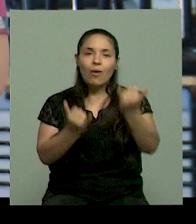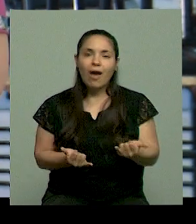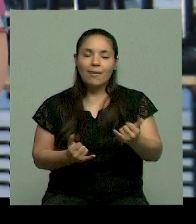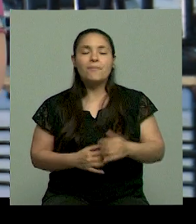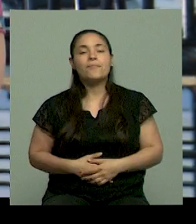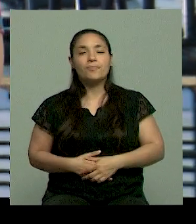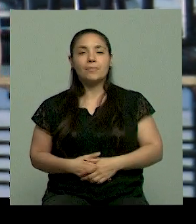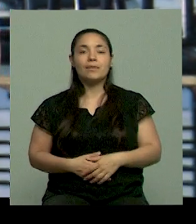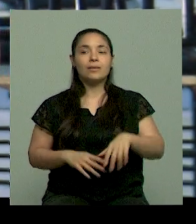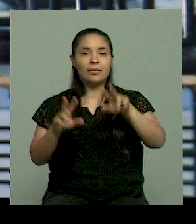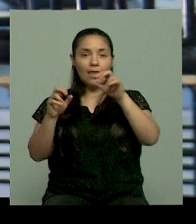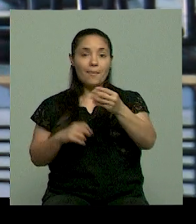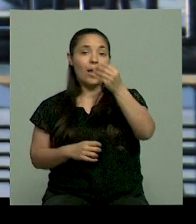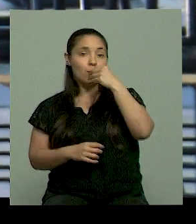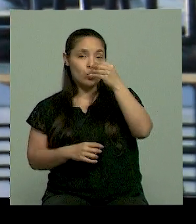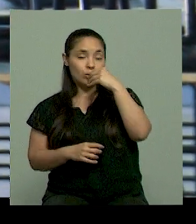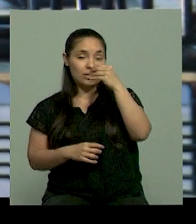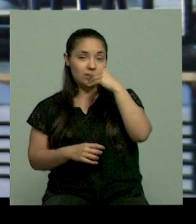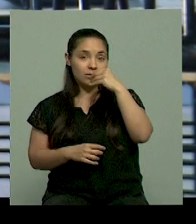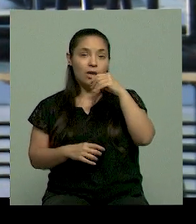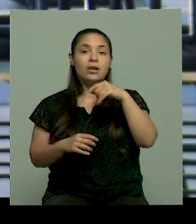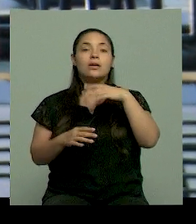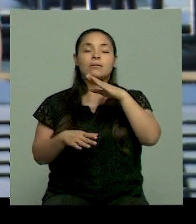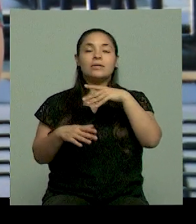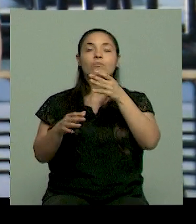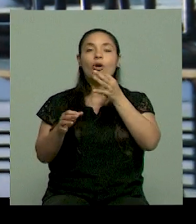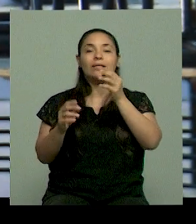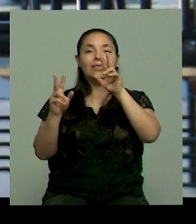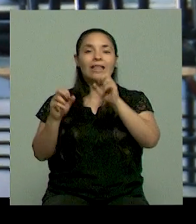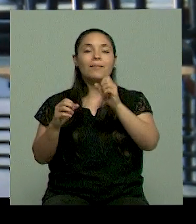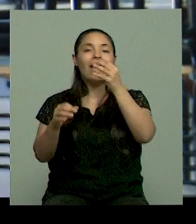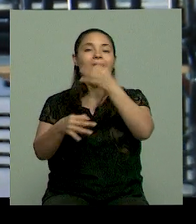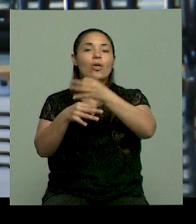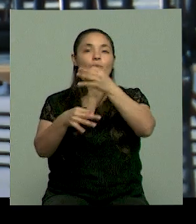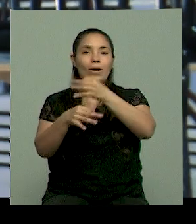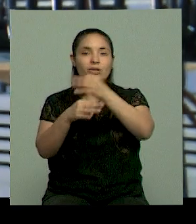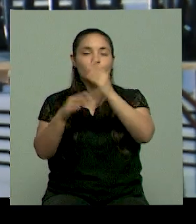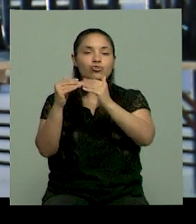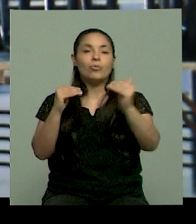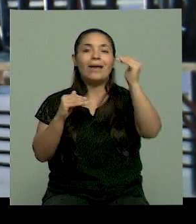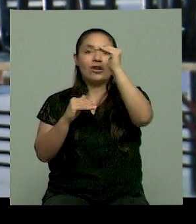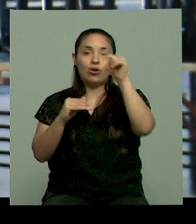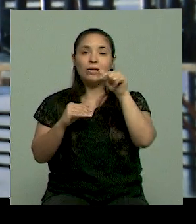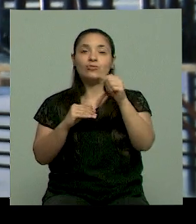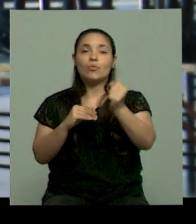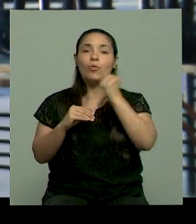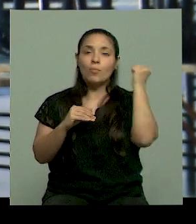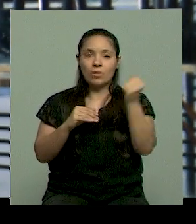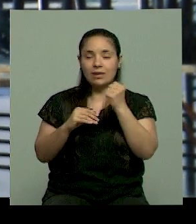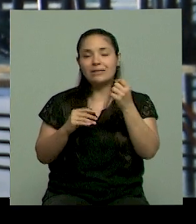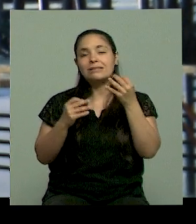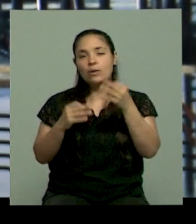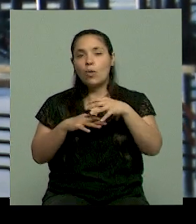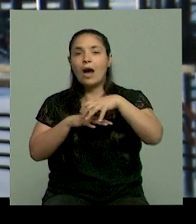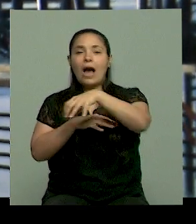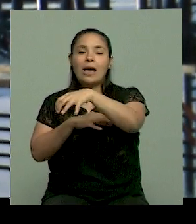nutrición en el proceso de educación, ¿no? La educación superior, y es algo muy importante que seguro, desde el área que